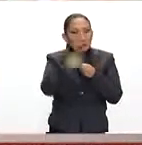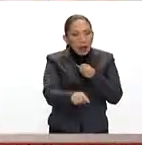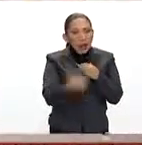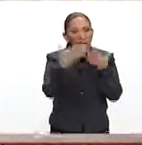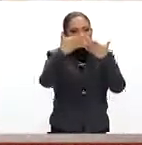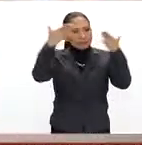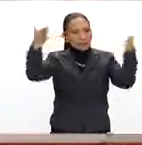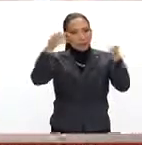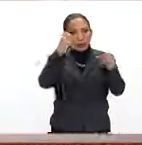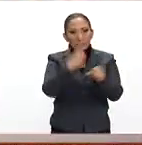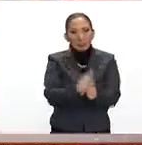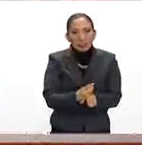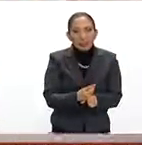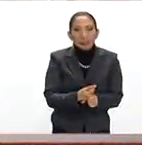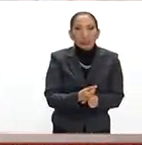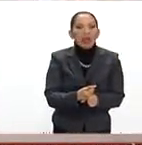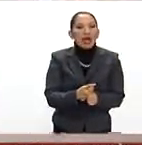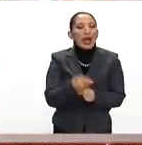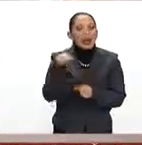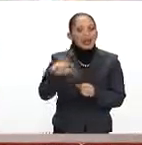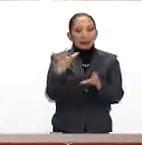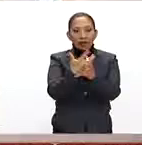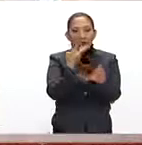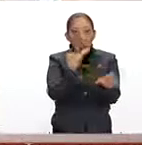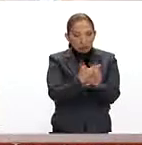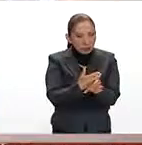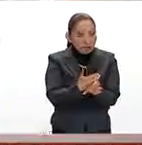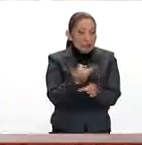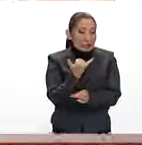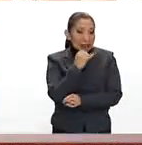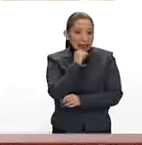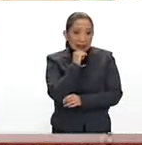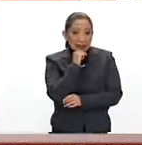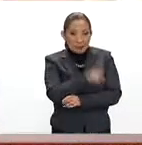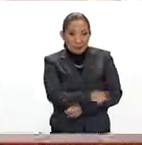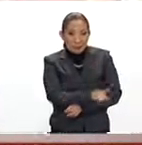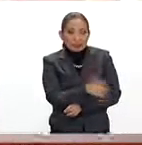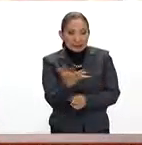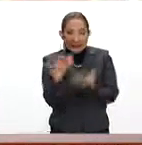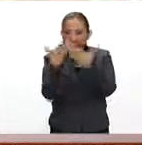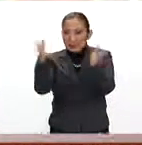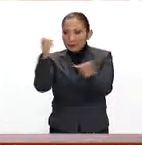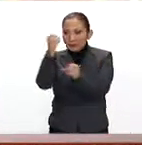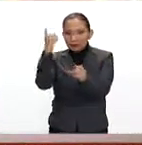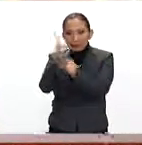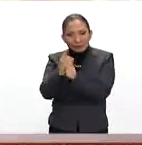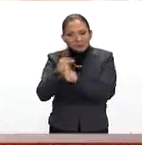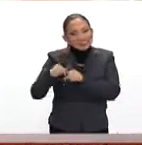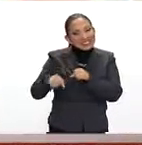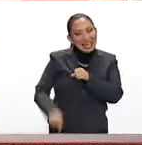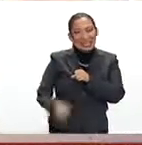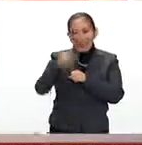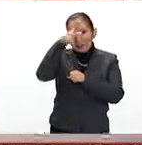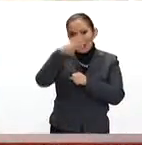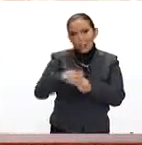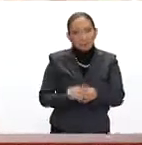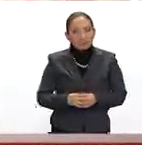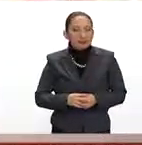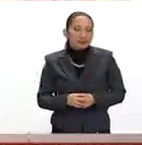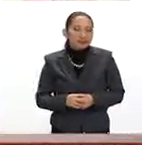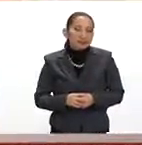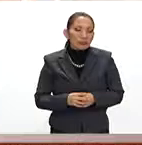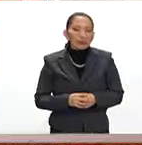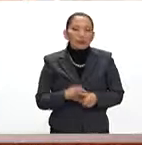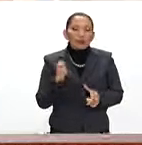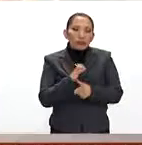oportunidad de participar en eventos que ellos han patrocinado y hemos ganado premios que